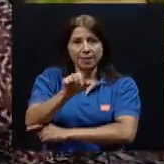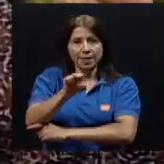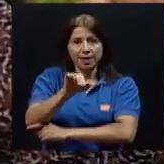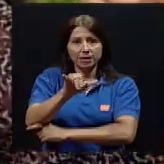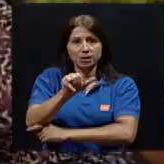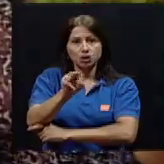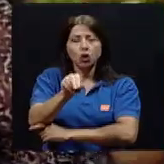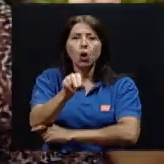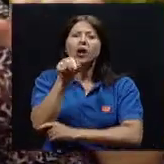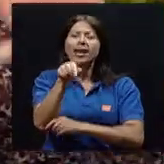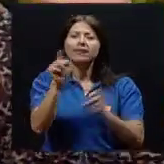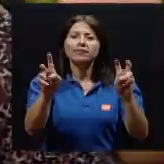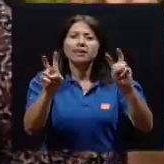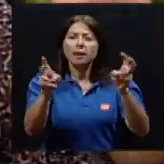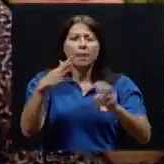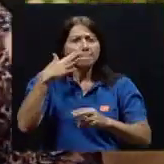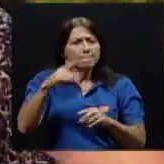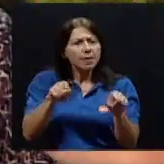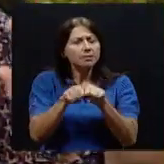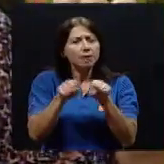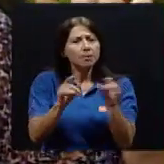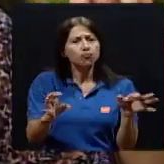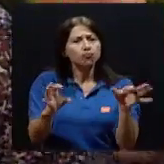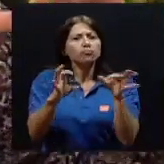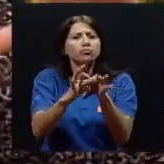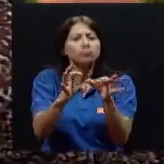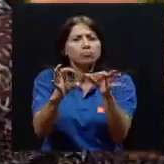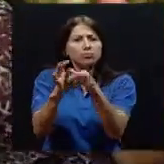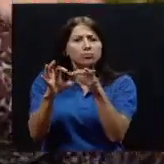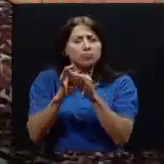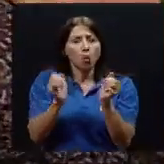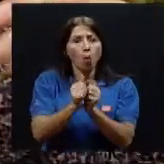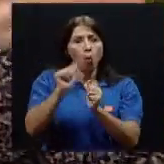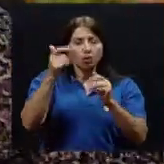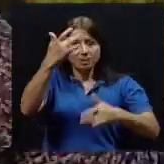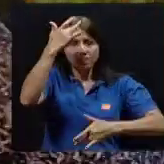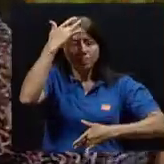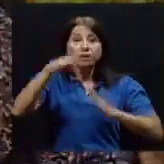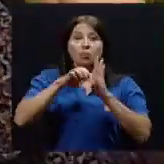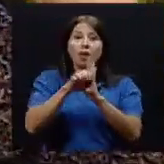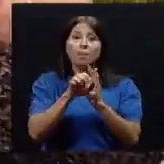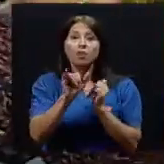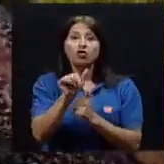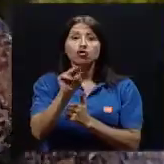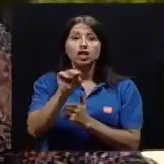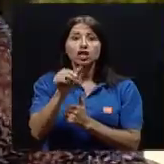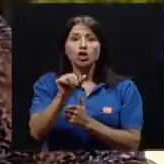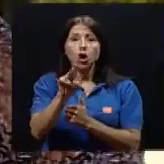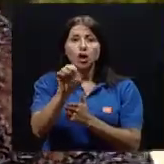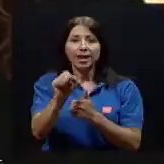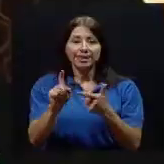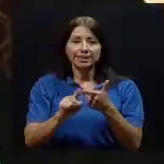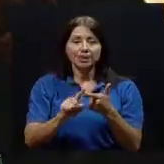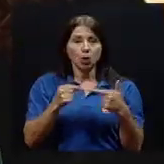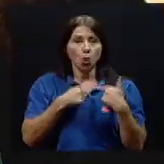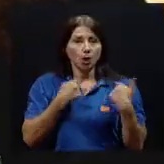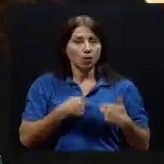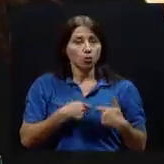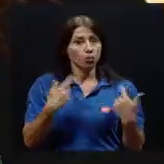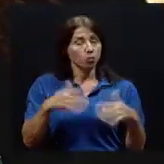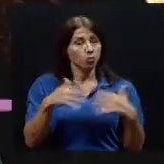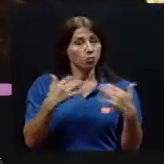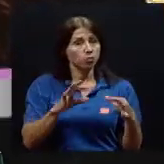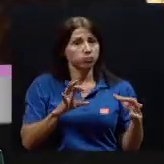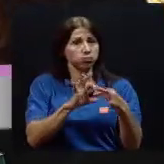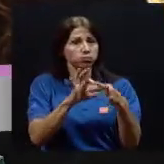va muy ligado también con otras enfermedades, ¿verdad?, hablamos también de riñones, hablamos de corazón, pareciera mentira. Claro, verdad, es